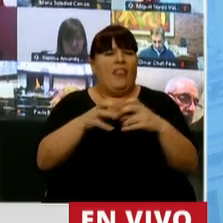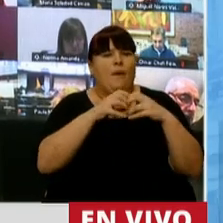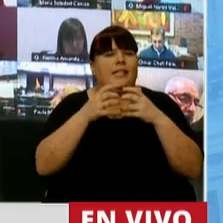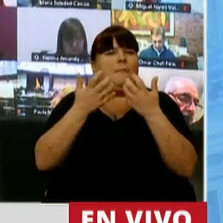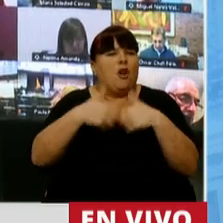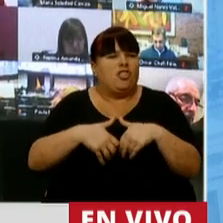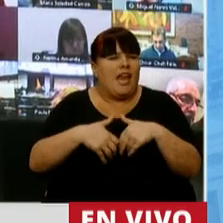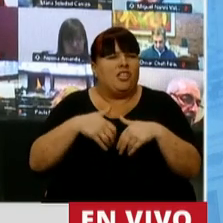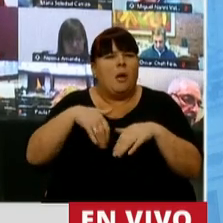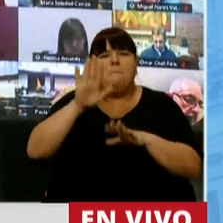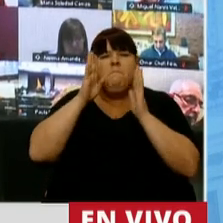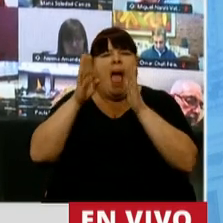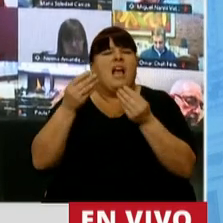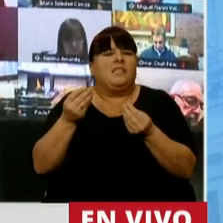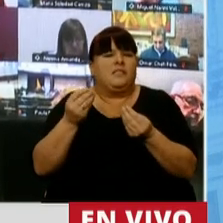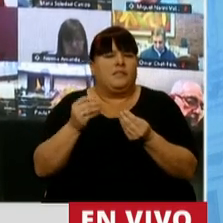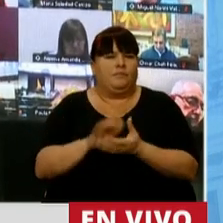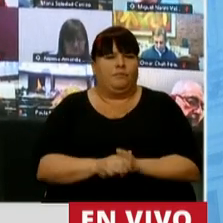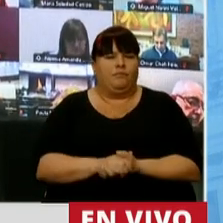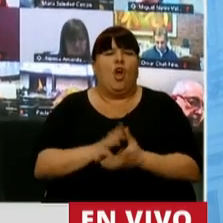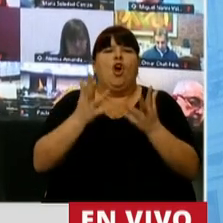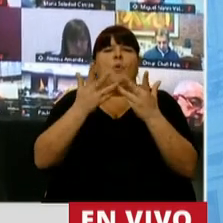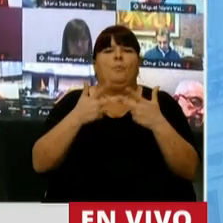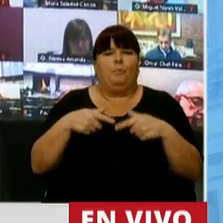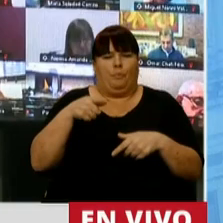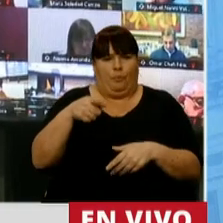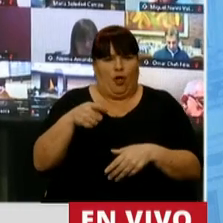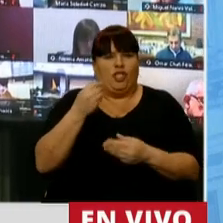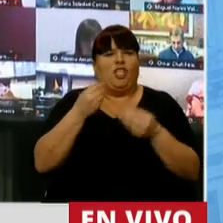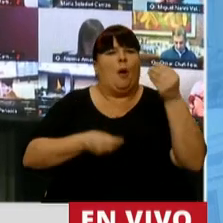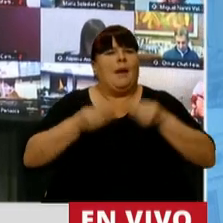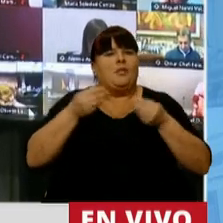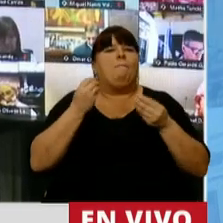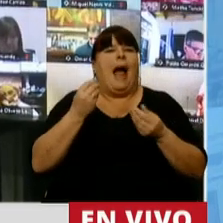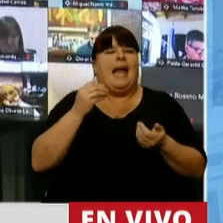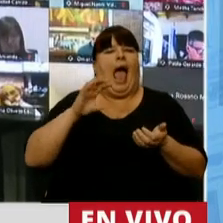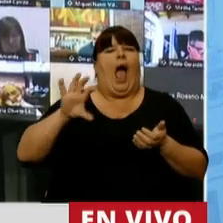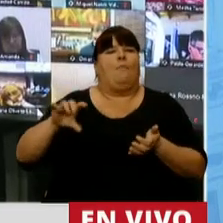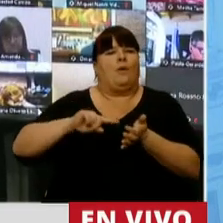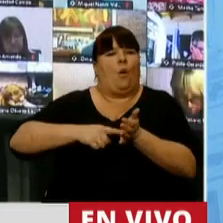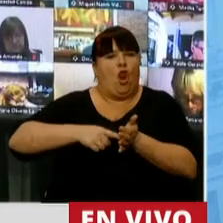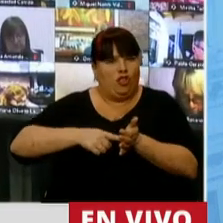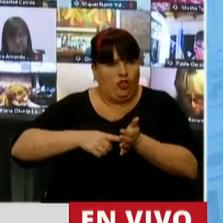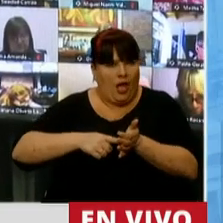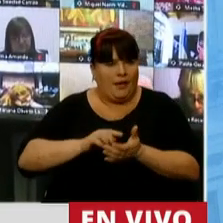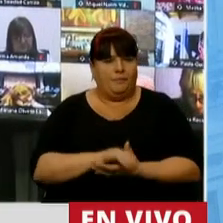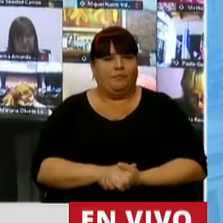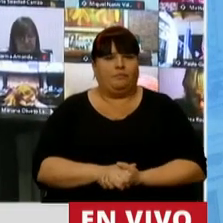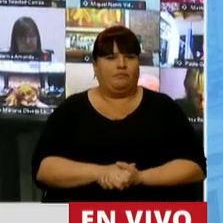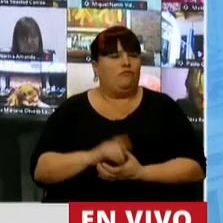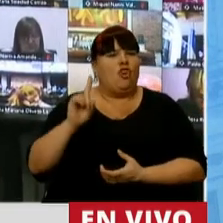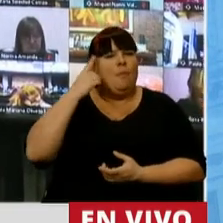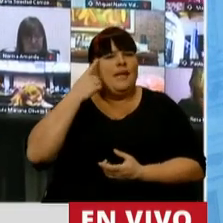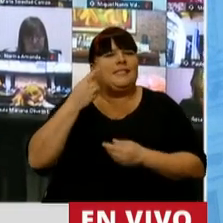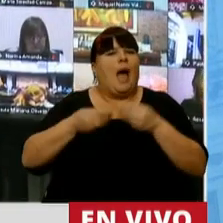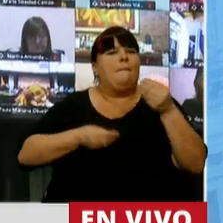proyecto que tiene más que ver con un proyecto de presupuesto para Provincia de Buenos Aires que un